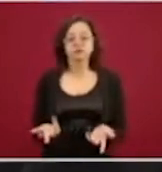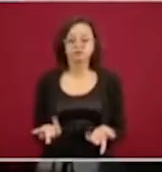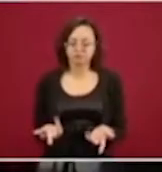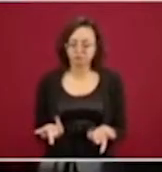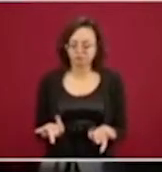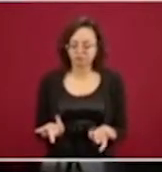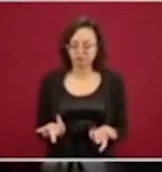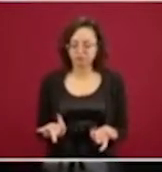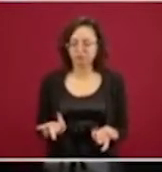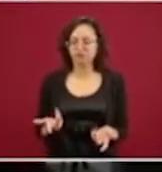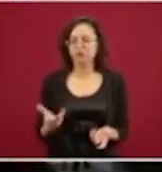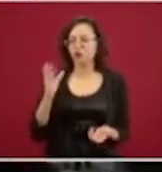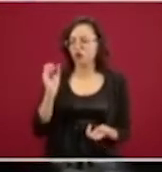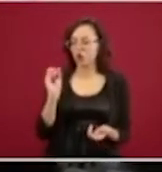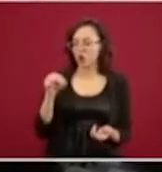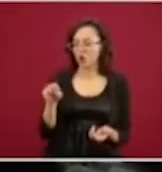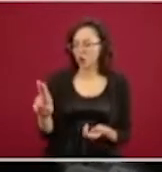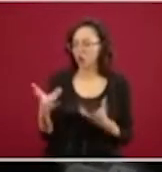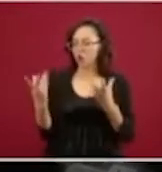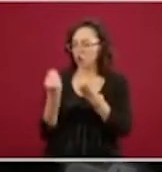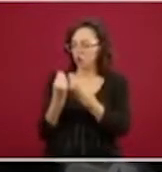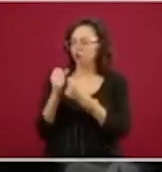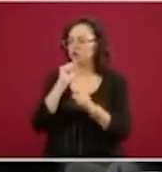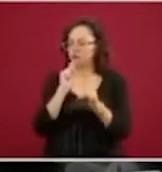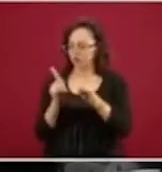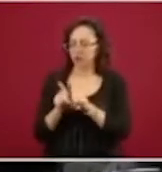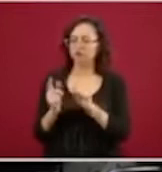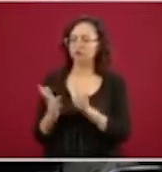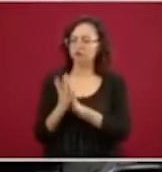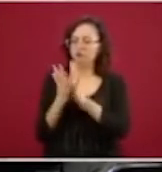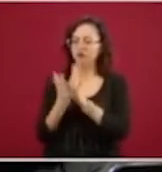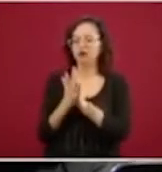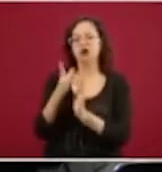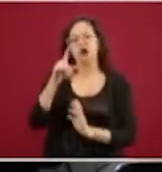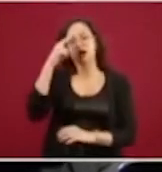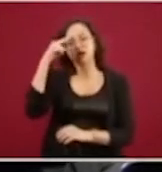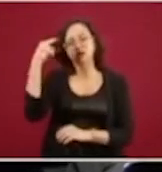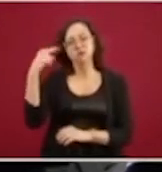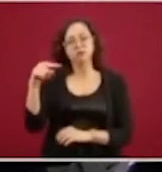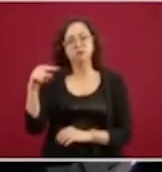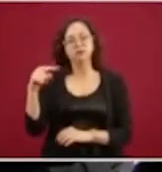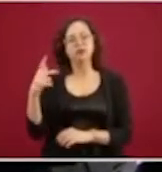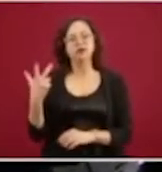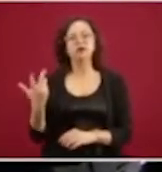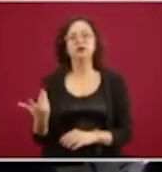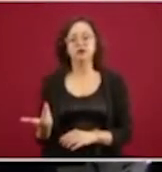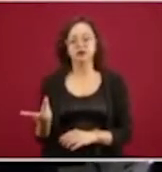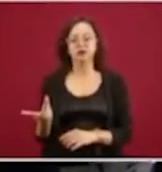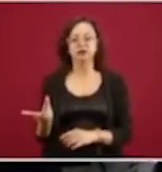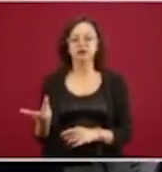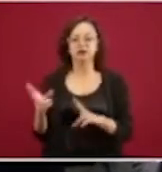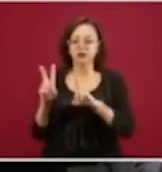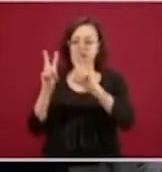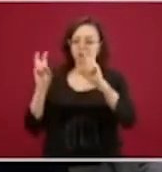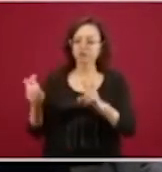conexión, como dije, con la Organización de las Naciones Unidas para, como otra de las iniciativas, para lo que son los